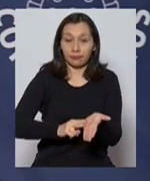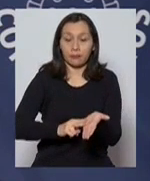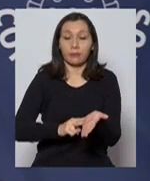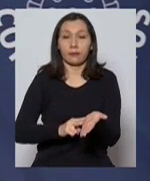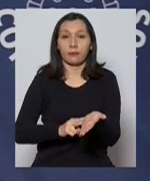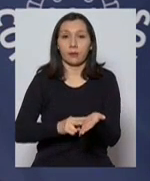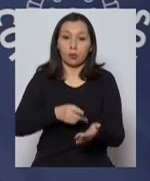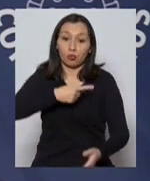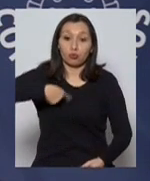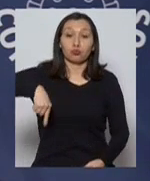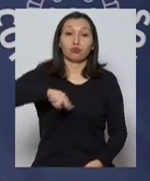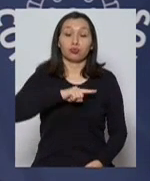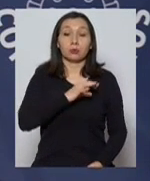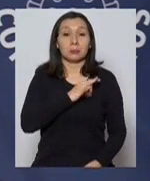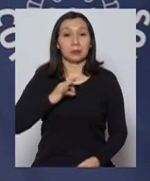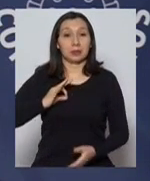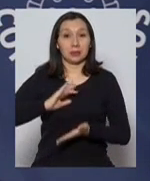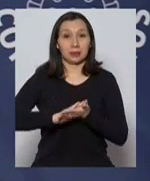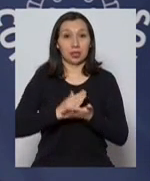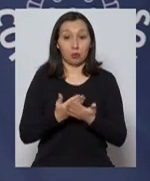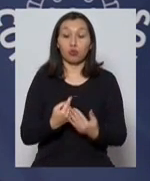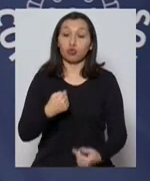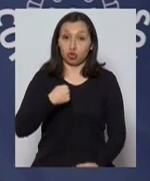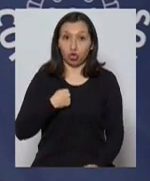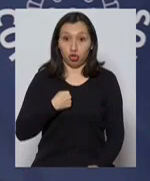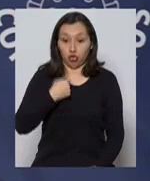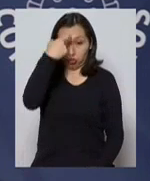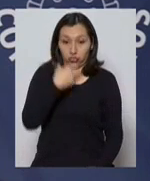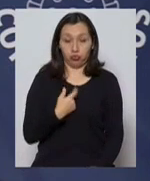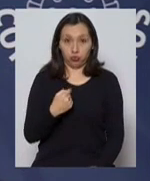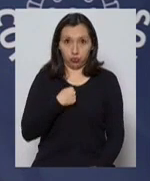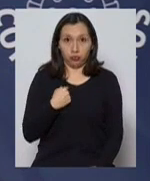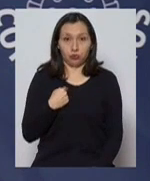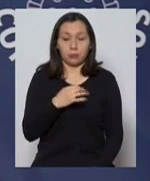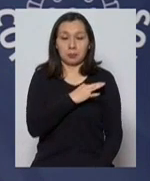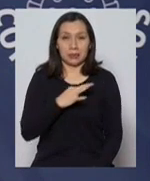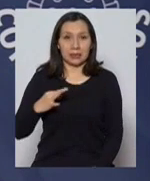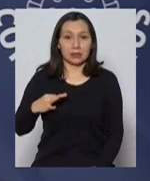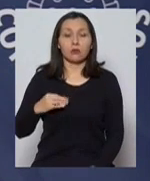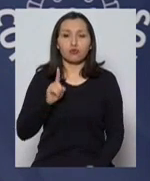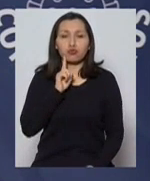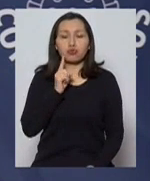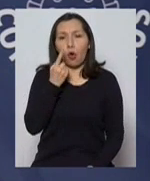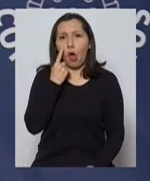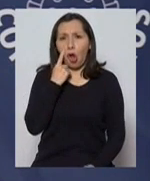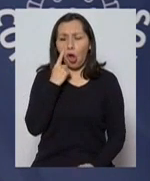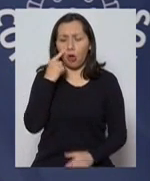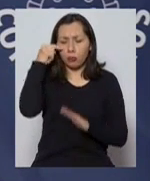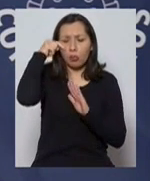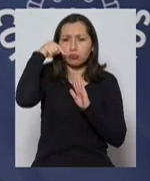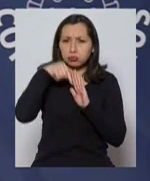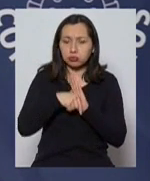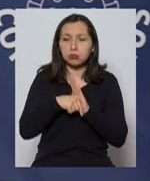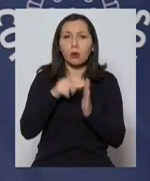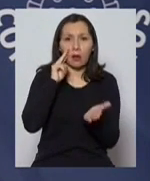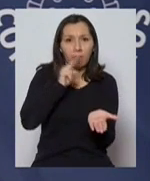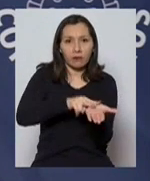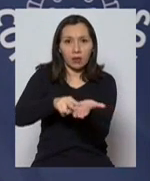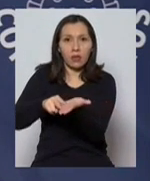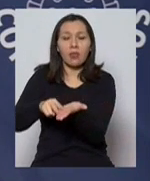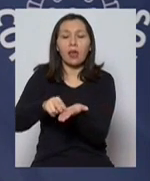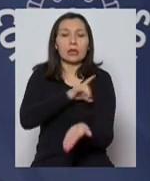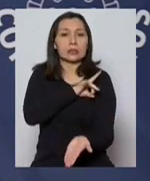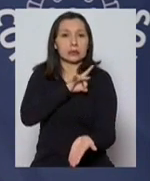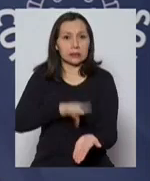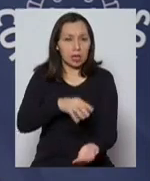Evidentemente, nosotros como Ministerio de Salud, yo en particular como ministro, tenemos un conocimiento muy acabado de la realidad del país,